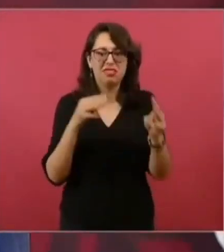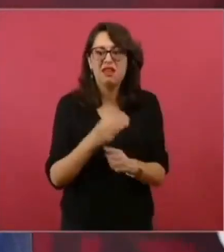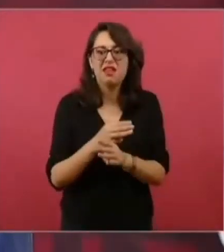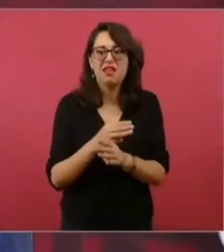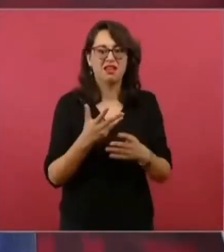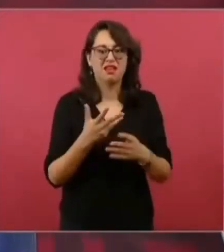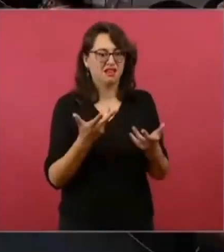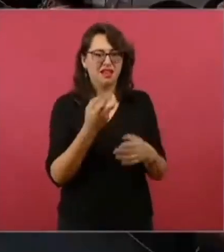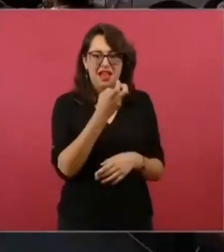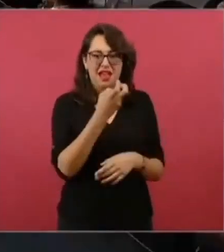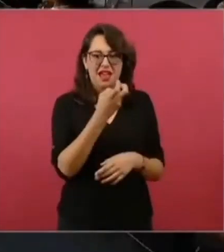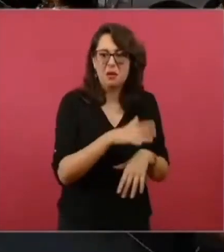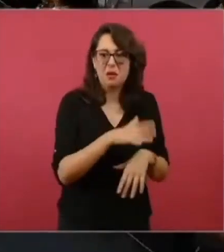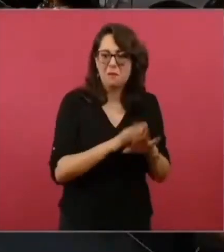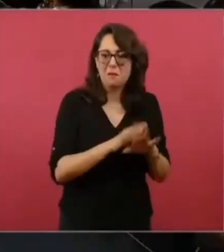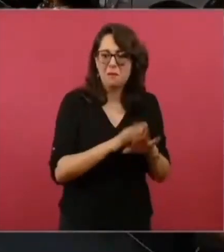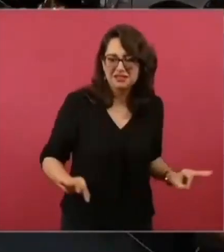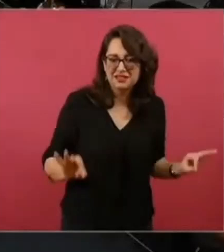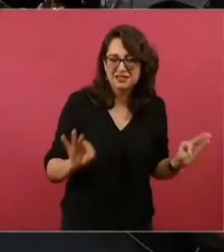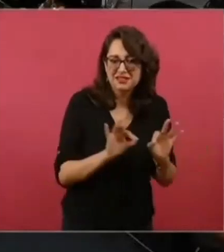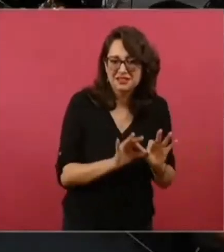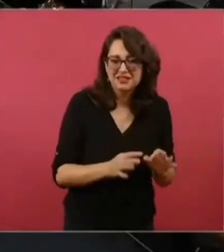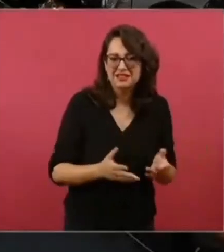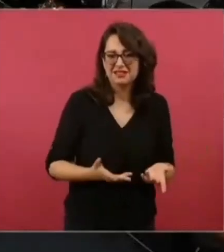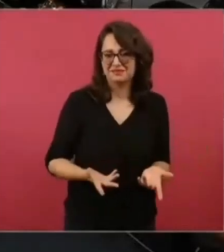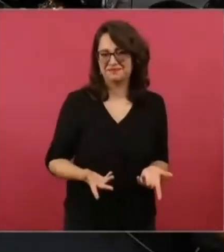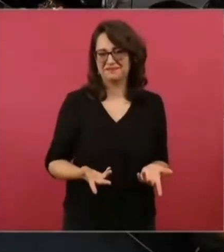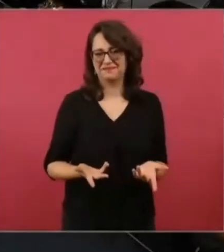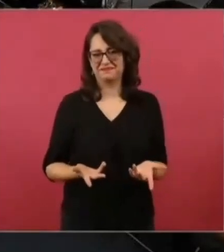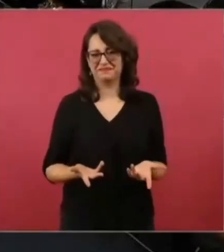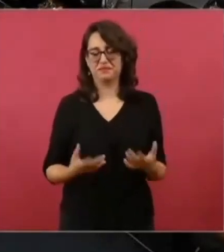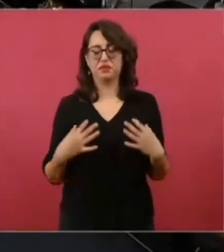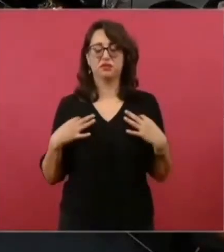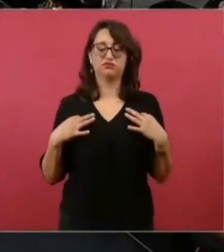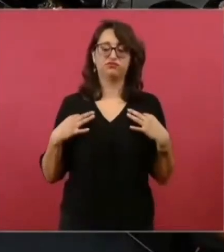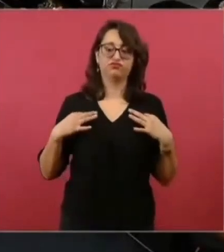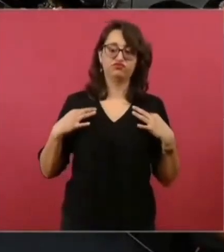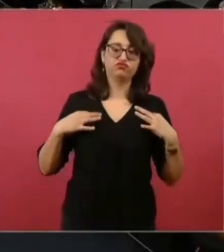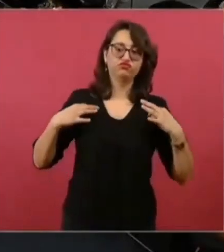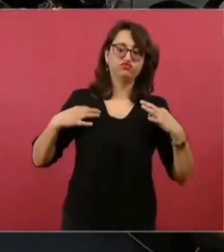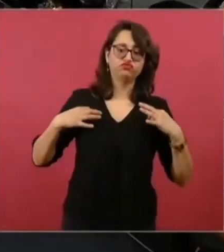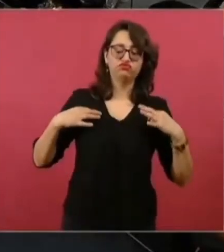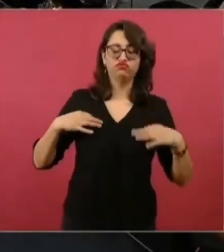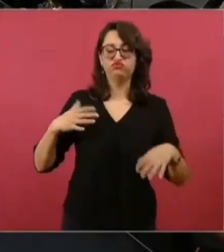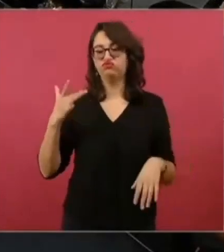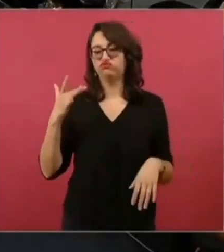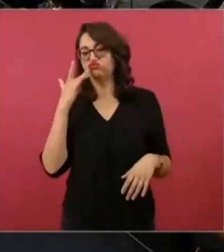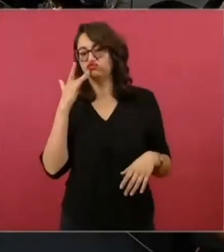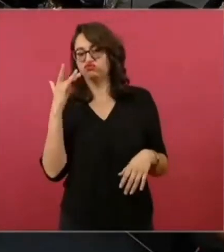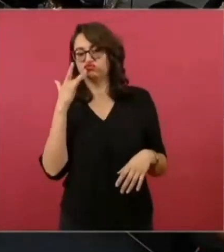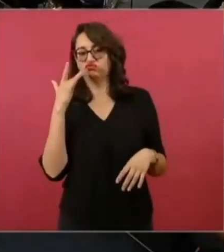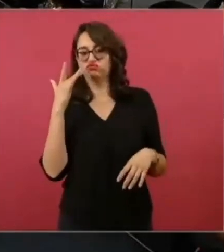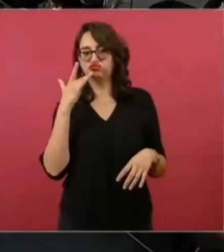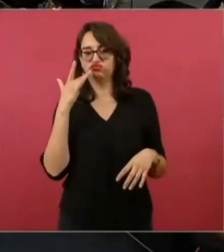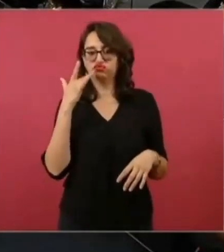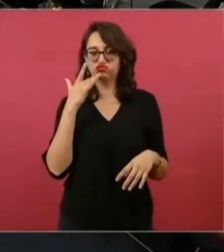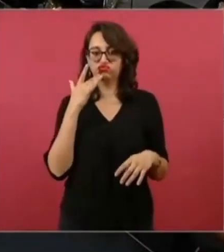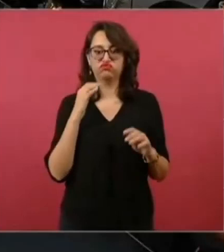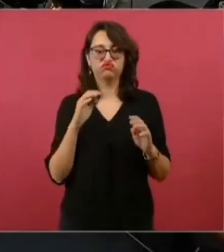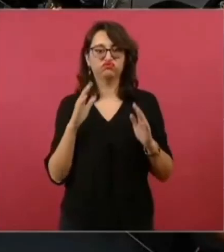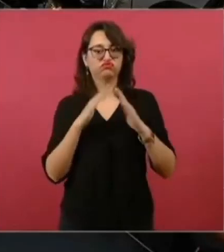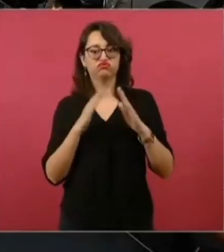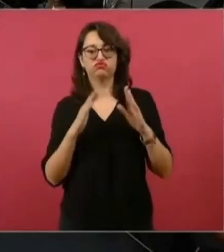La ropa de marca, las